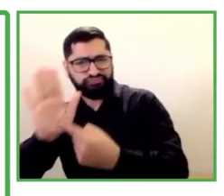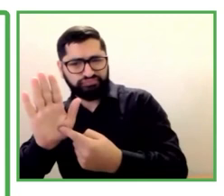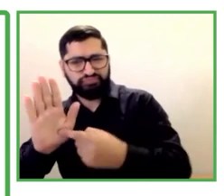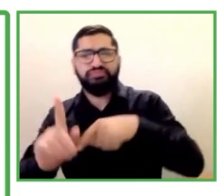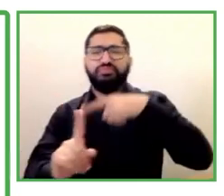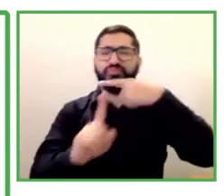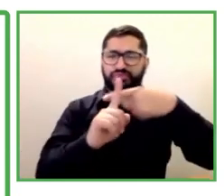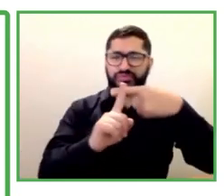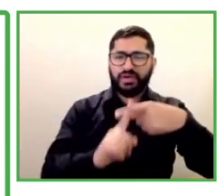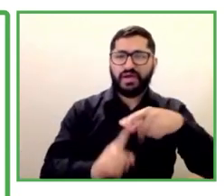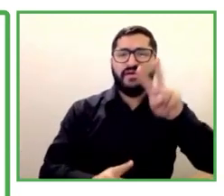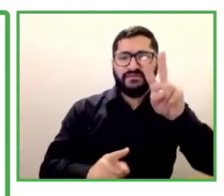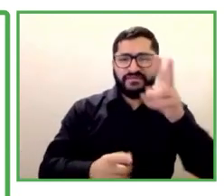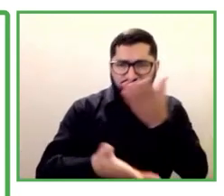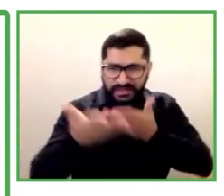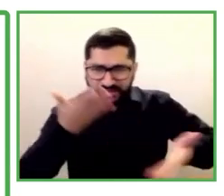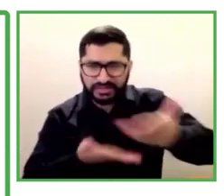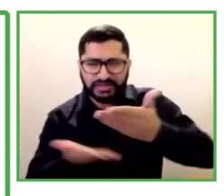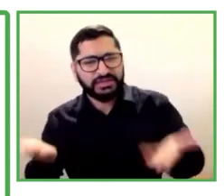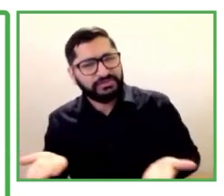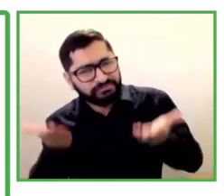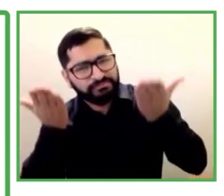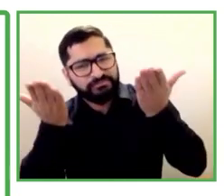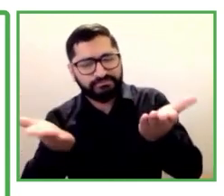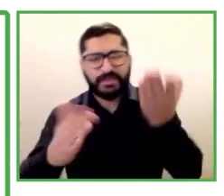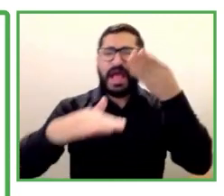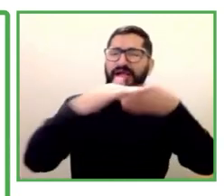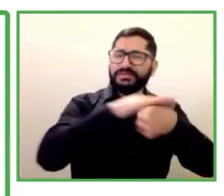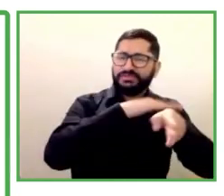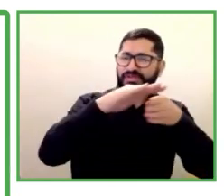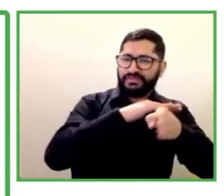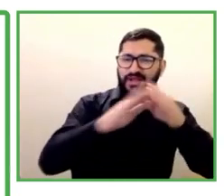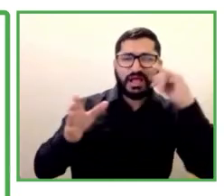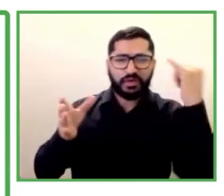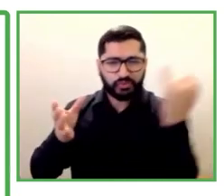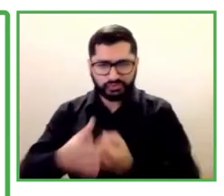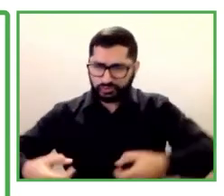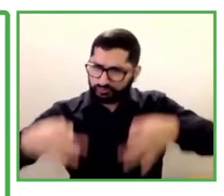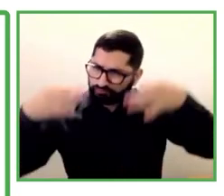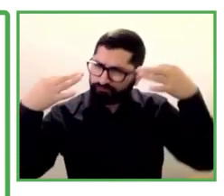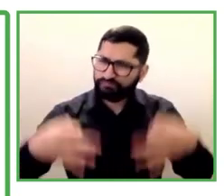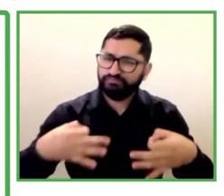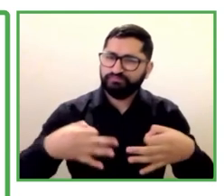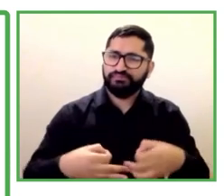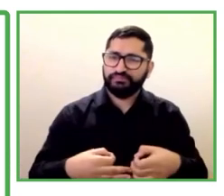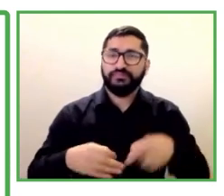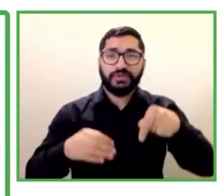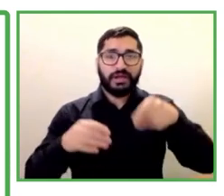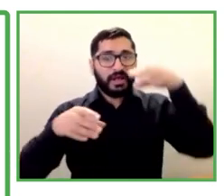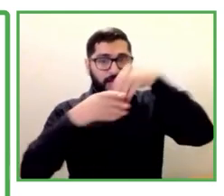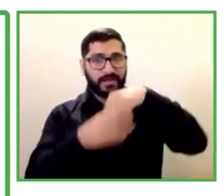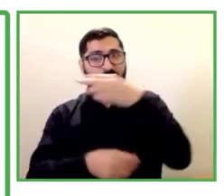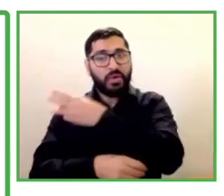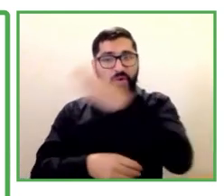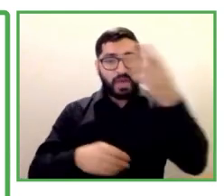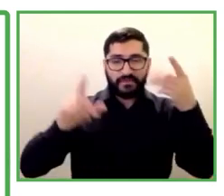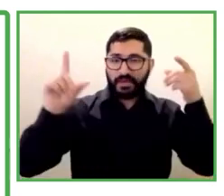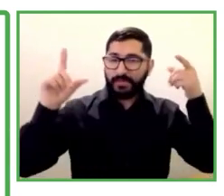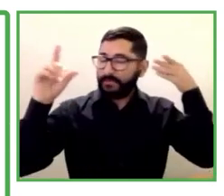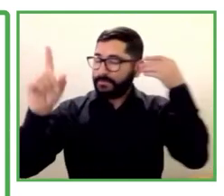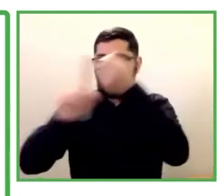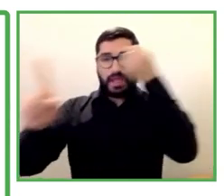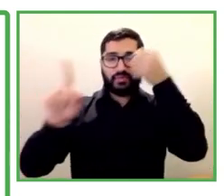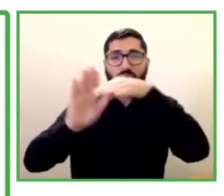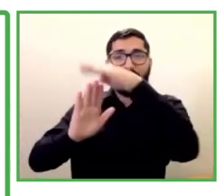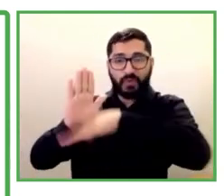personas con discapacidades utilizando esta prueba de perfil de comportamiento y también con la alineación de inteligencia